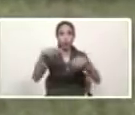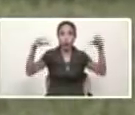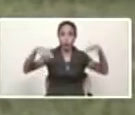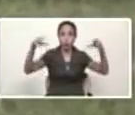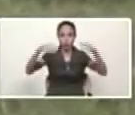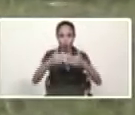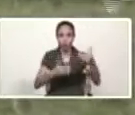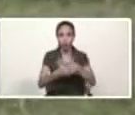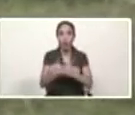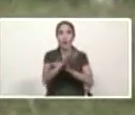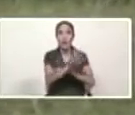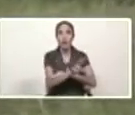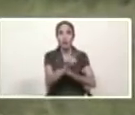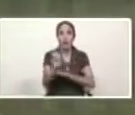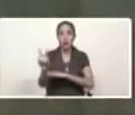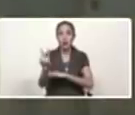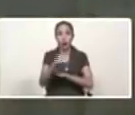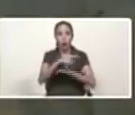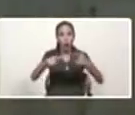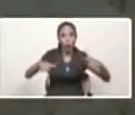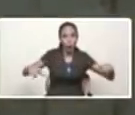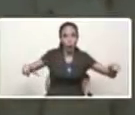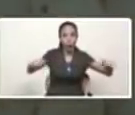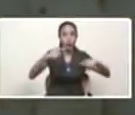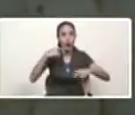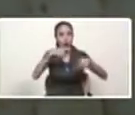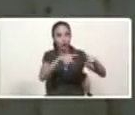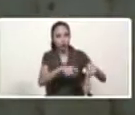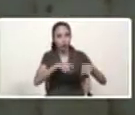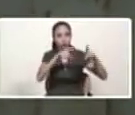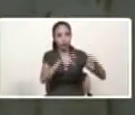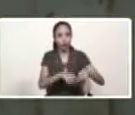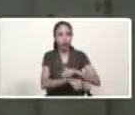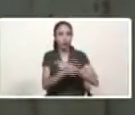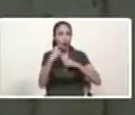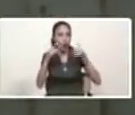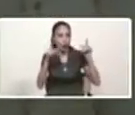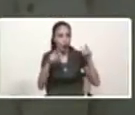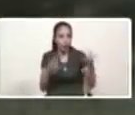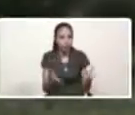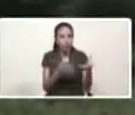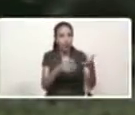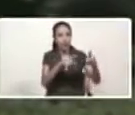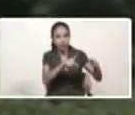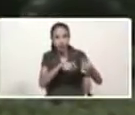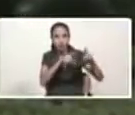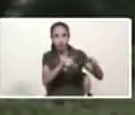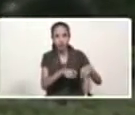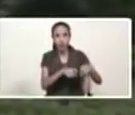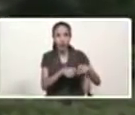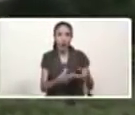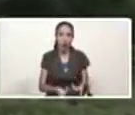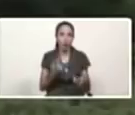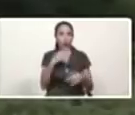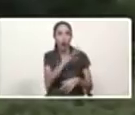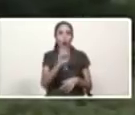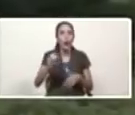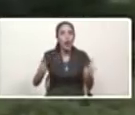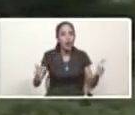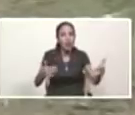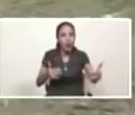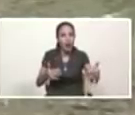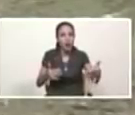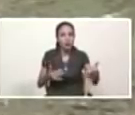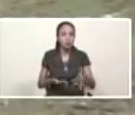522 hectáreas que sembró nuestra empresa de riego y con 12 semilleristas que sembraron 40 hectáreas uno y 38